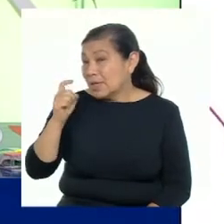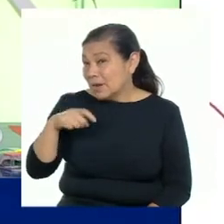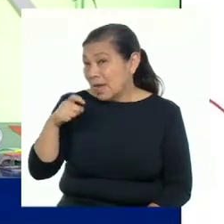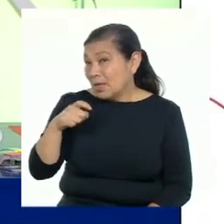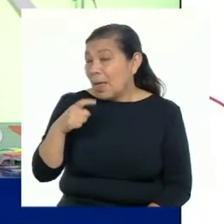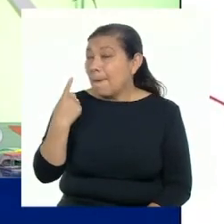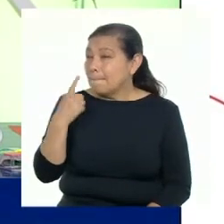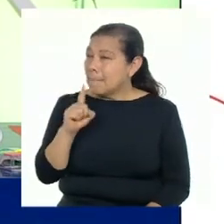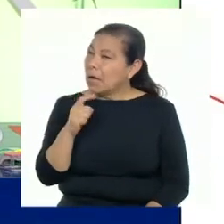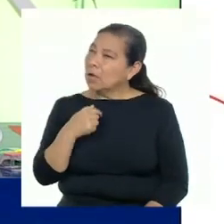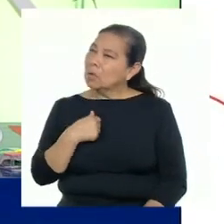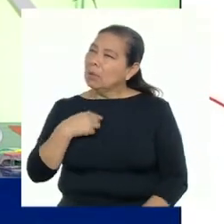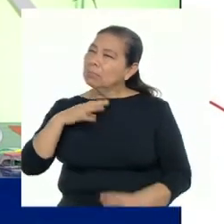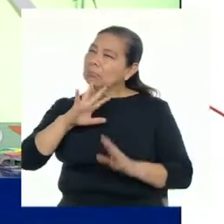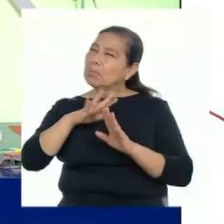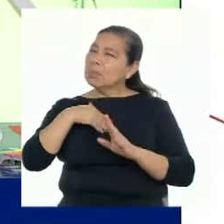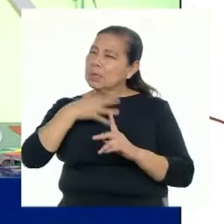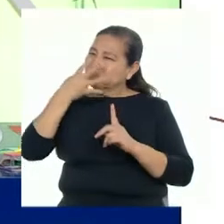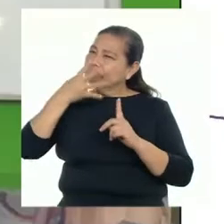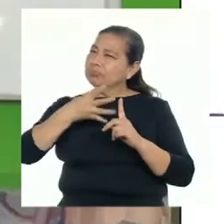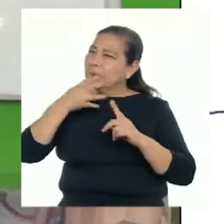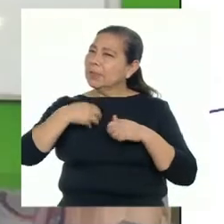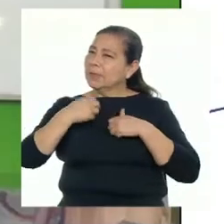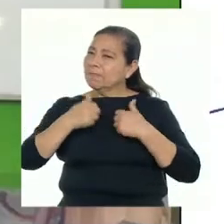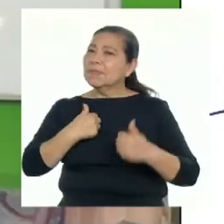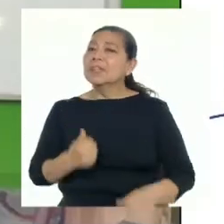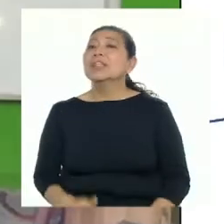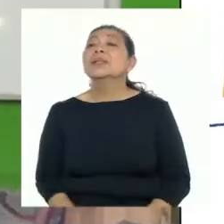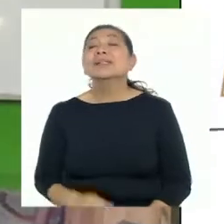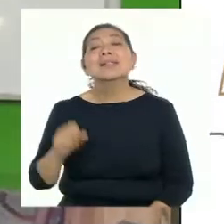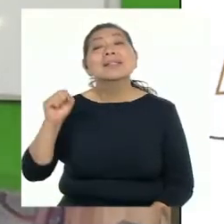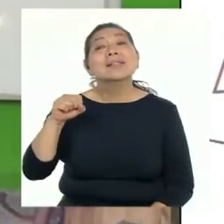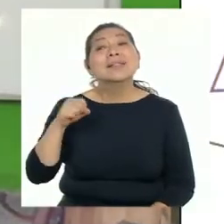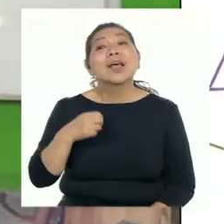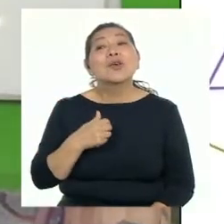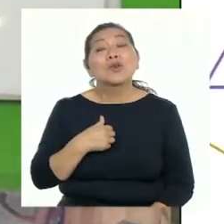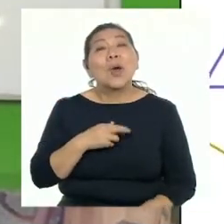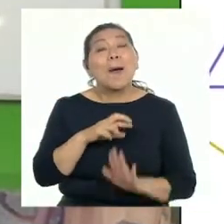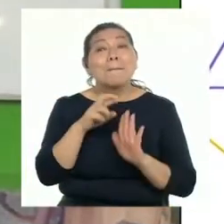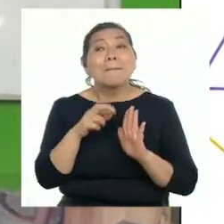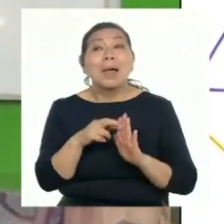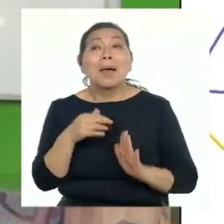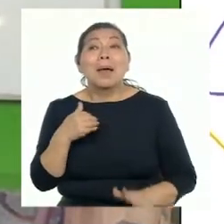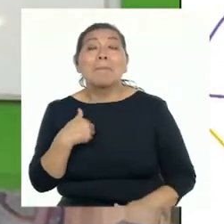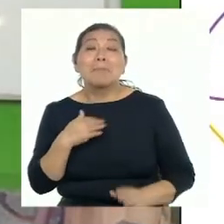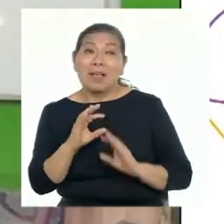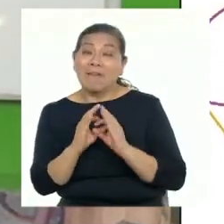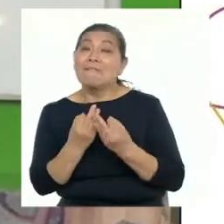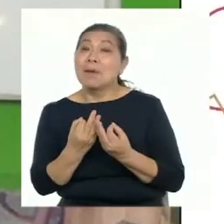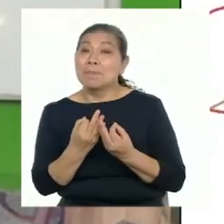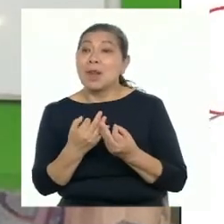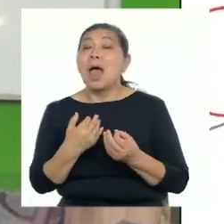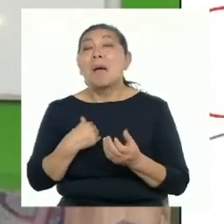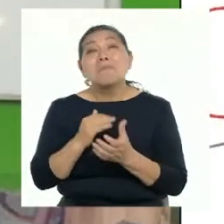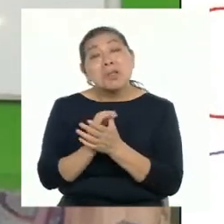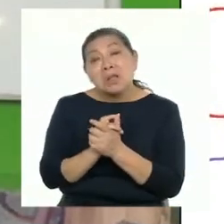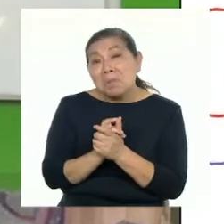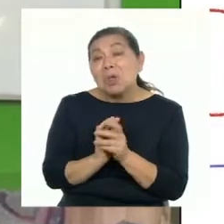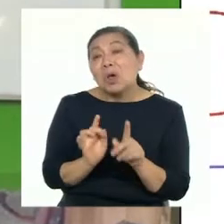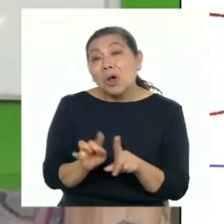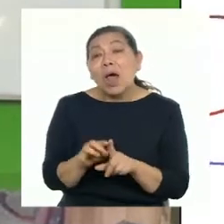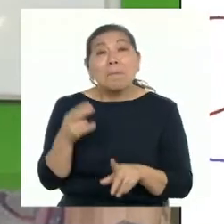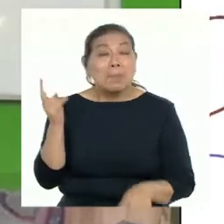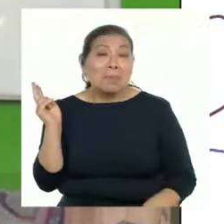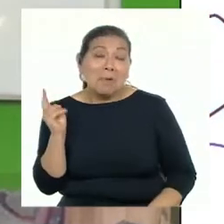hacer un alto para evaluar nuestro proyecto de vida? Bueno, sí le he contado mis proyectos a mis familiares, también amigos y